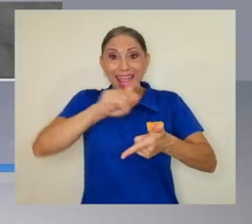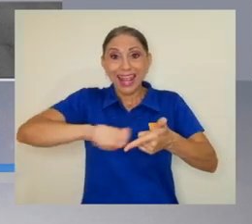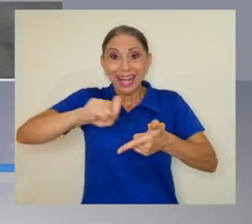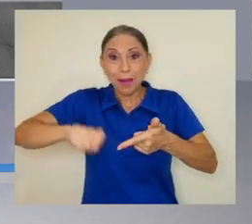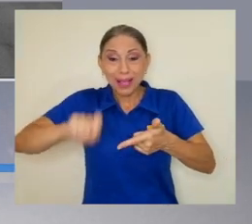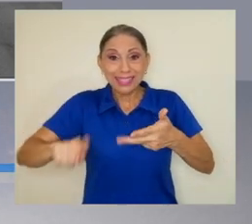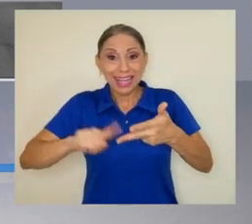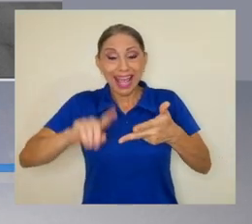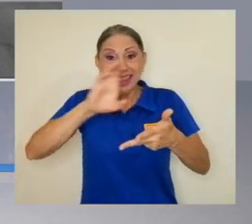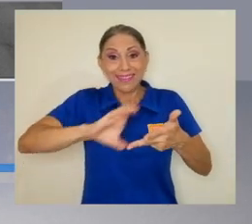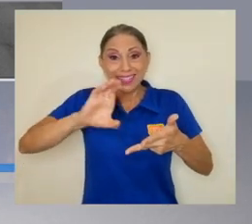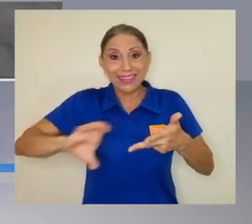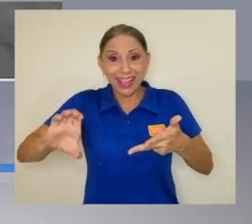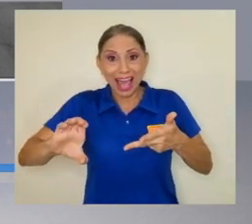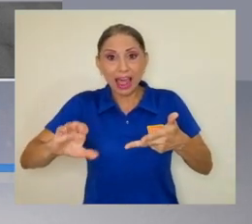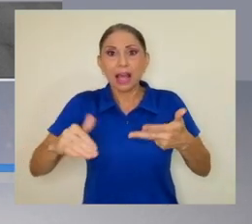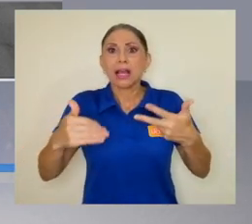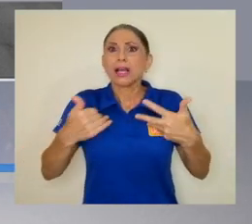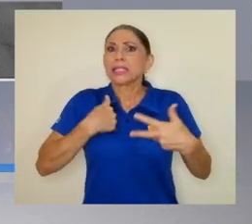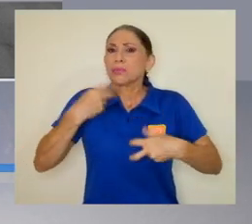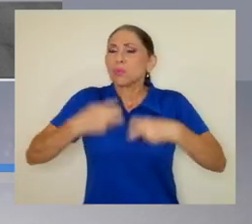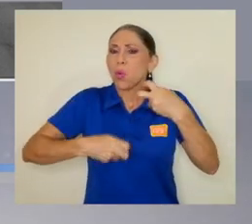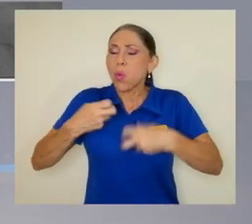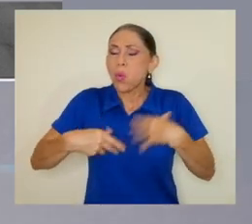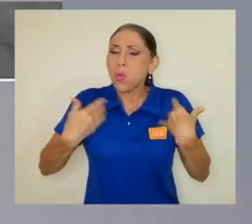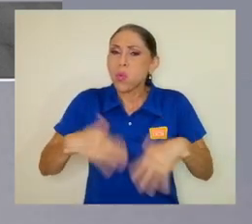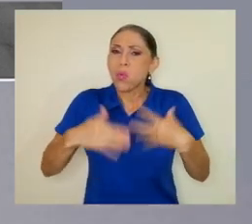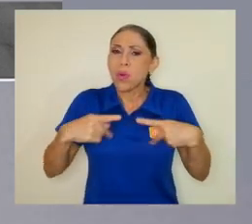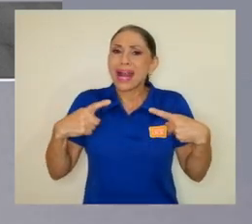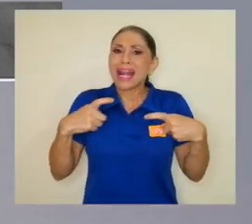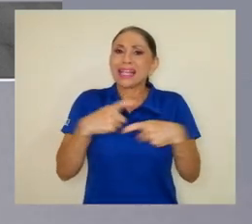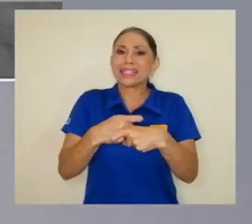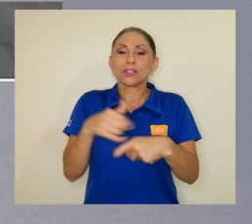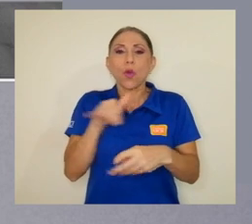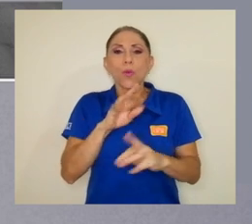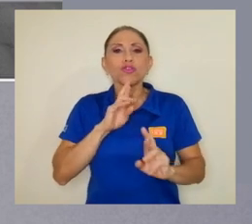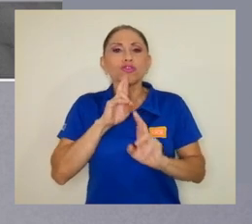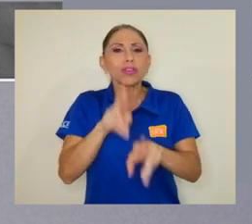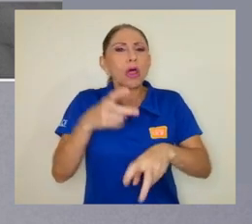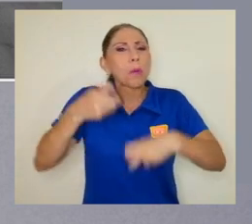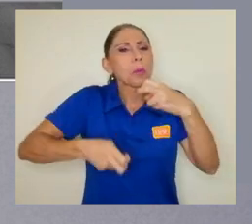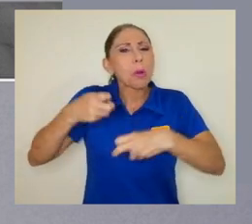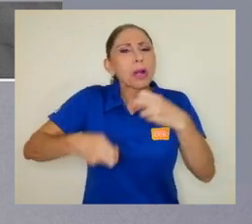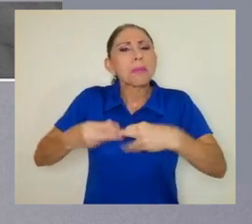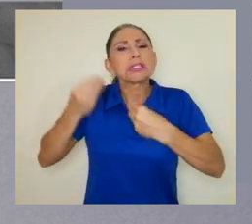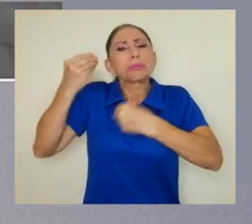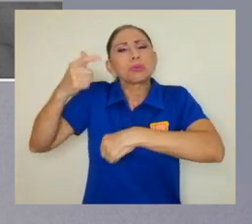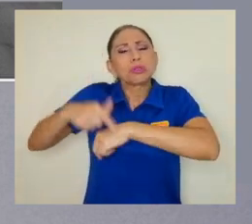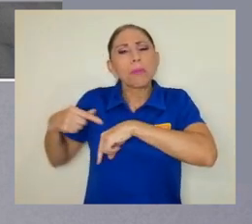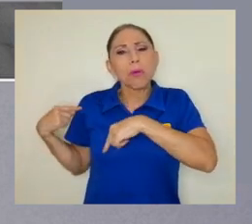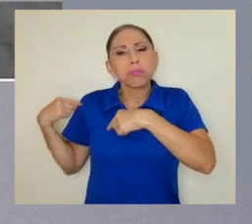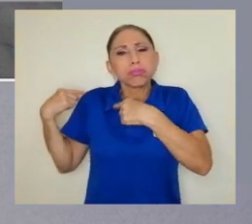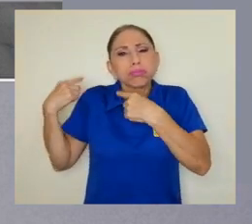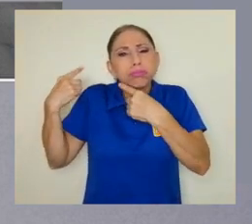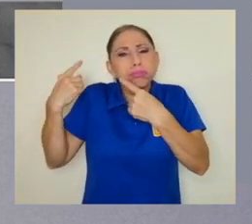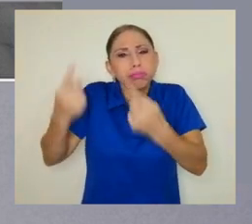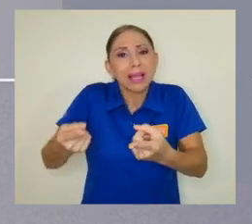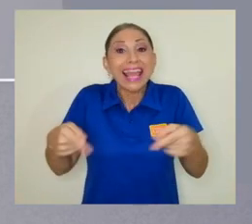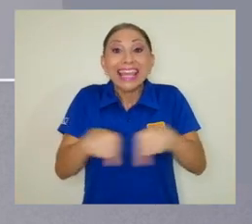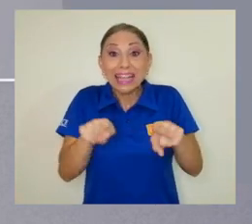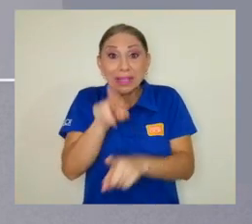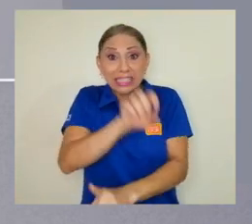enfrenta una grave crisis producto de los problemas estructurales no resueltos y el golpe de la pandemia.